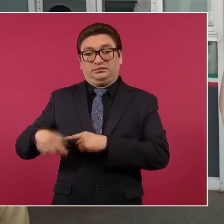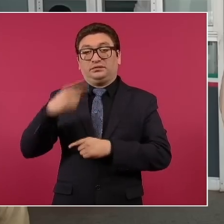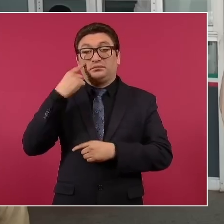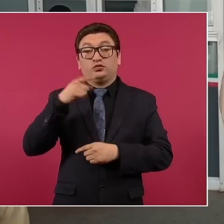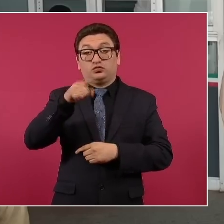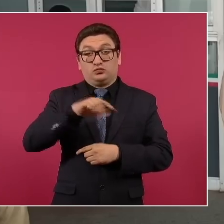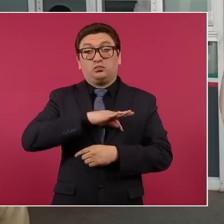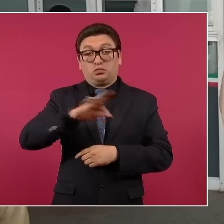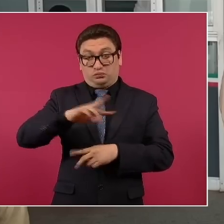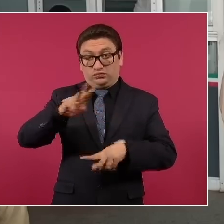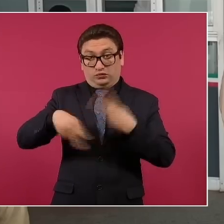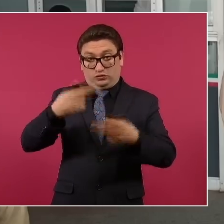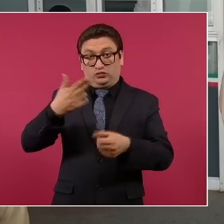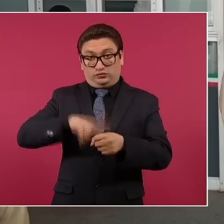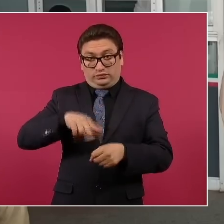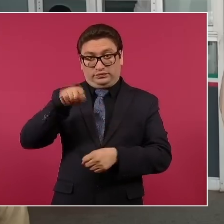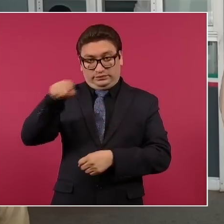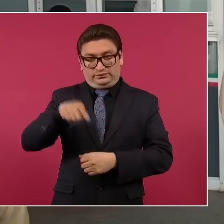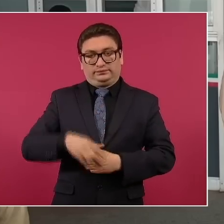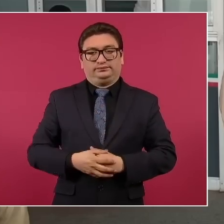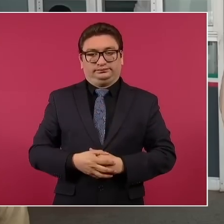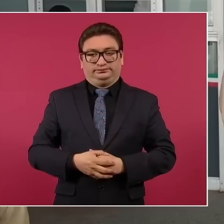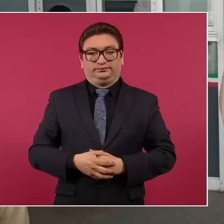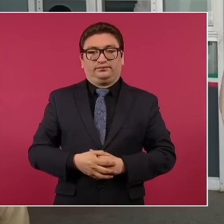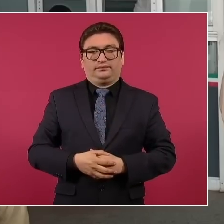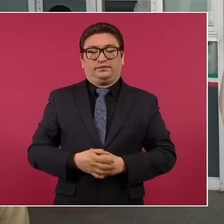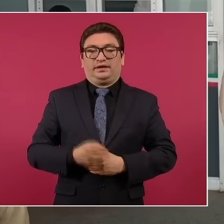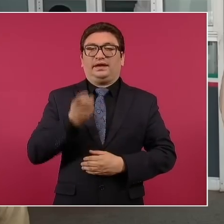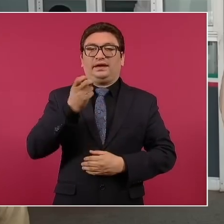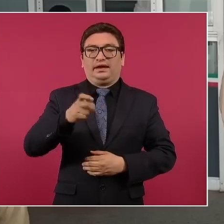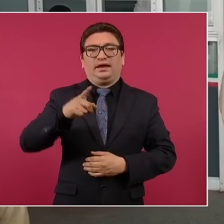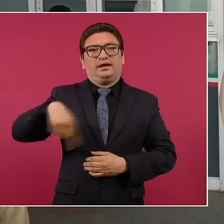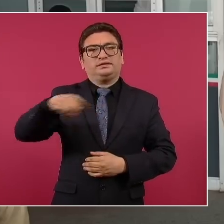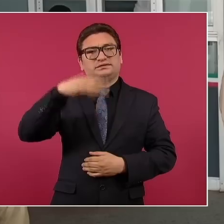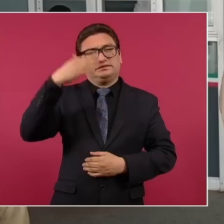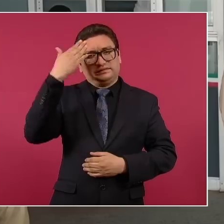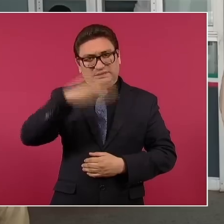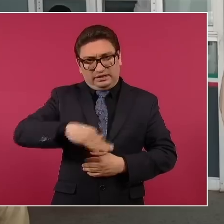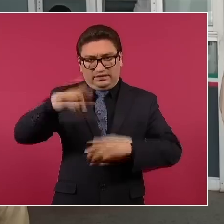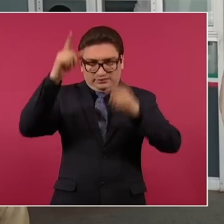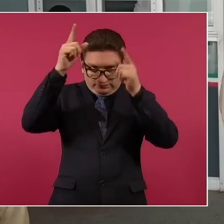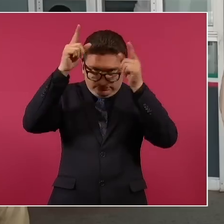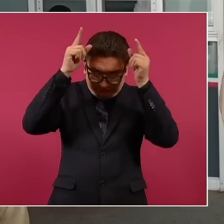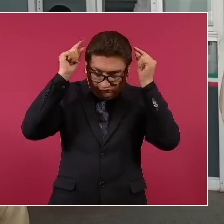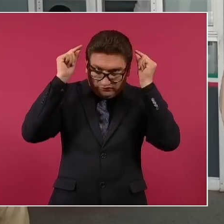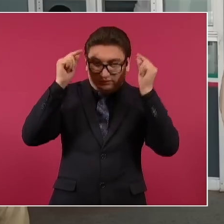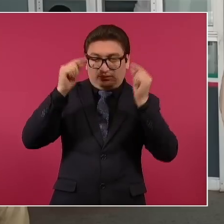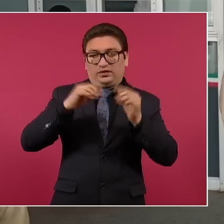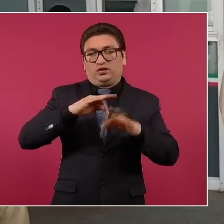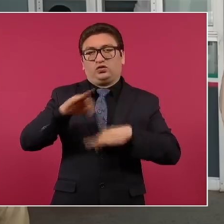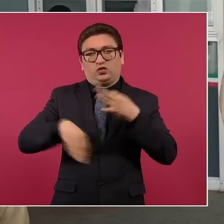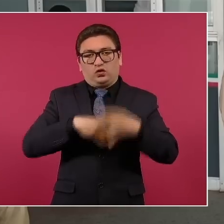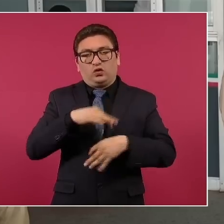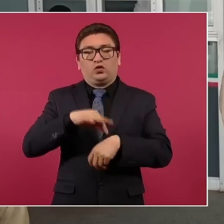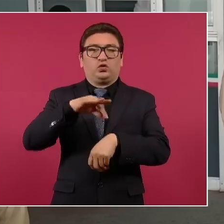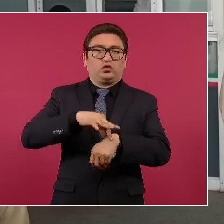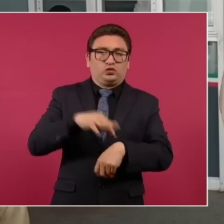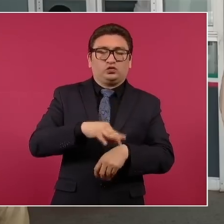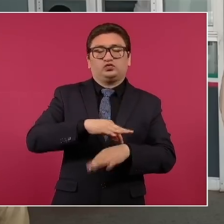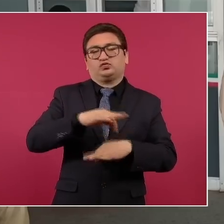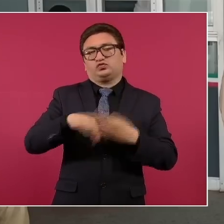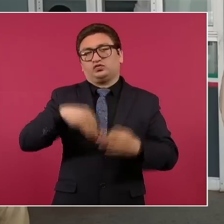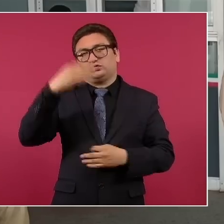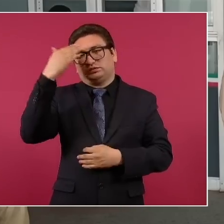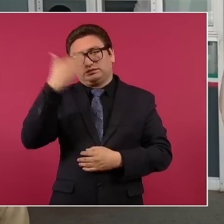ir a un hospital y esto lo saben las enfermeras y lo saben los médicos